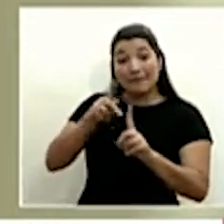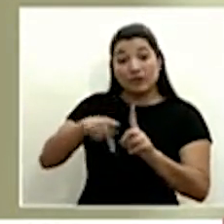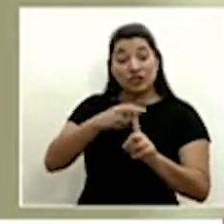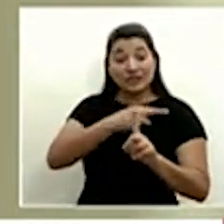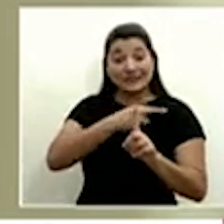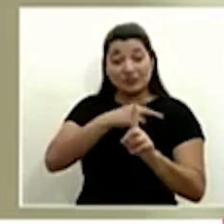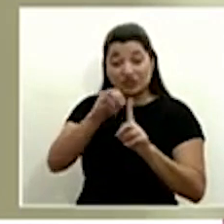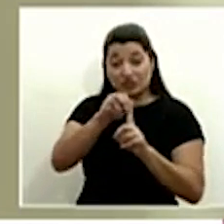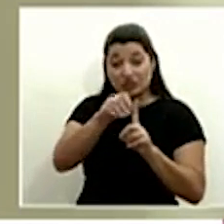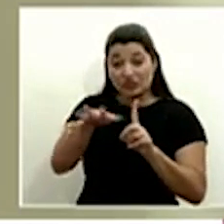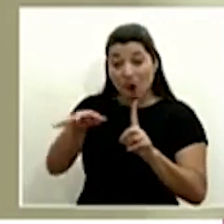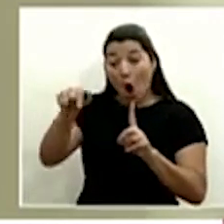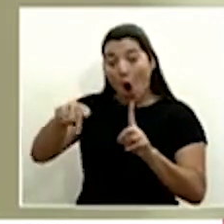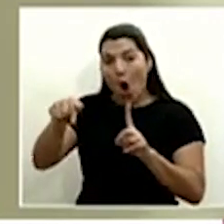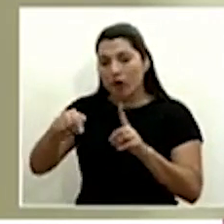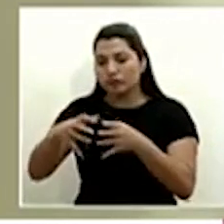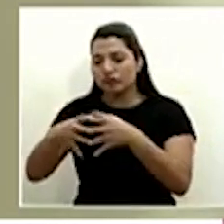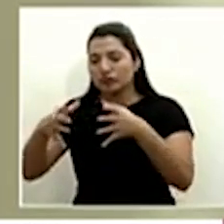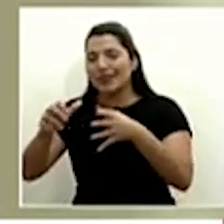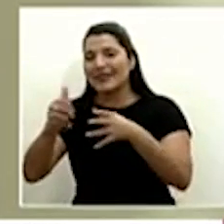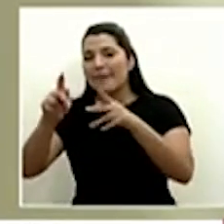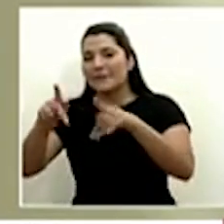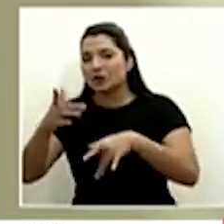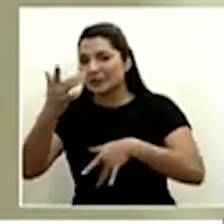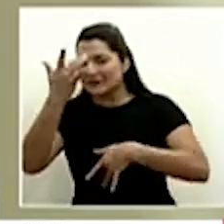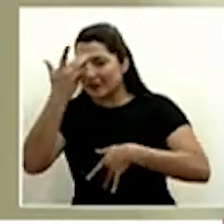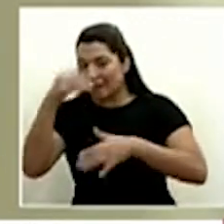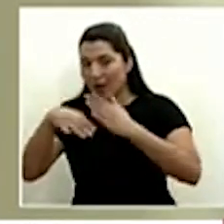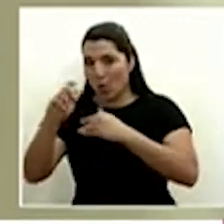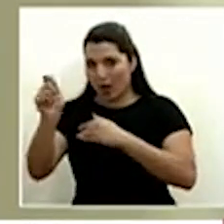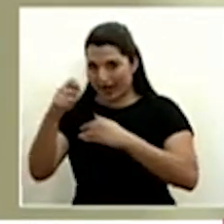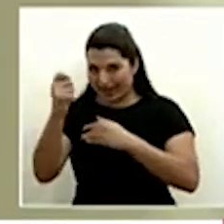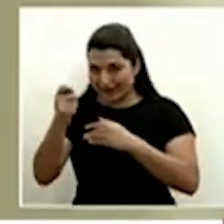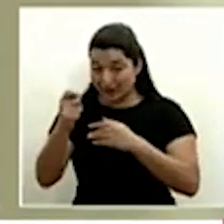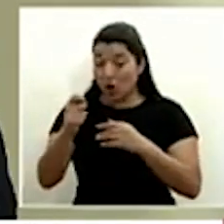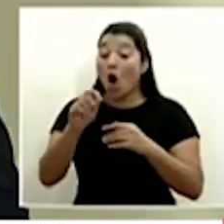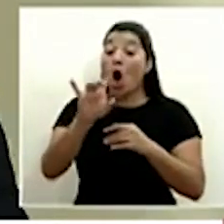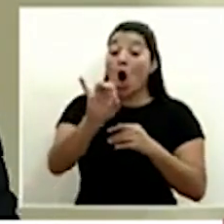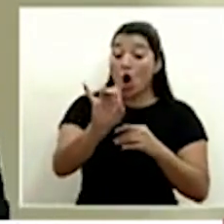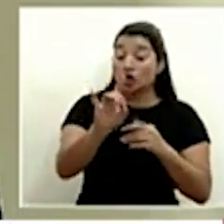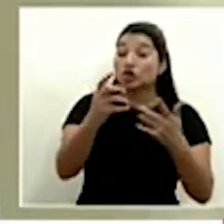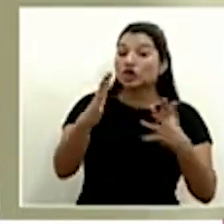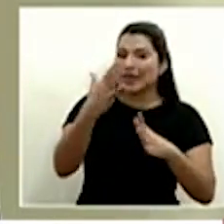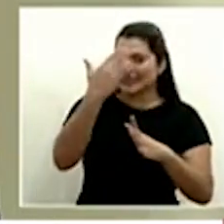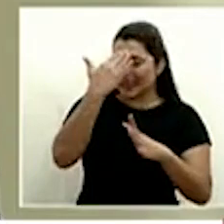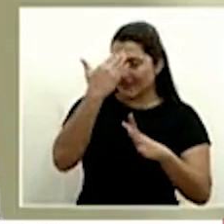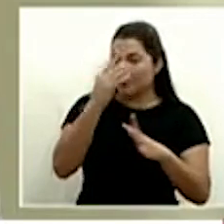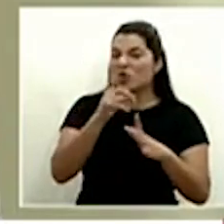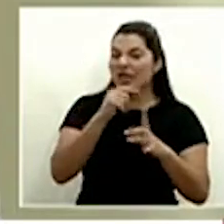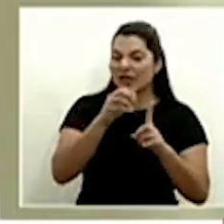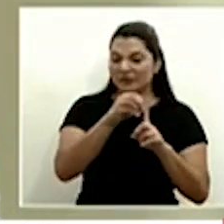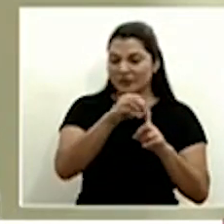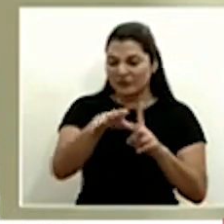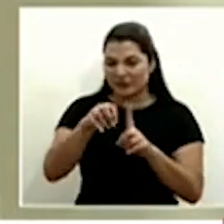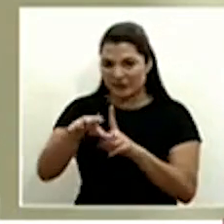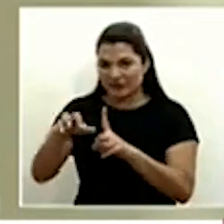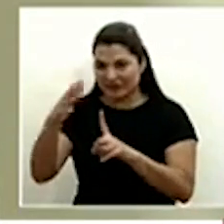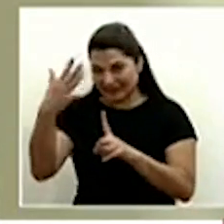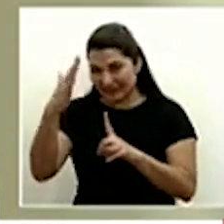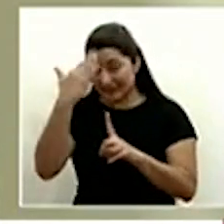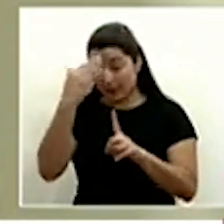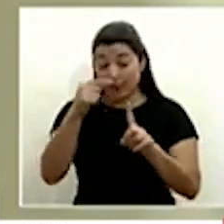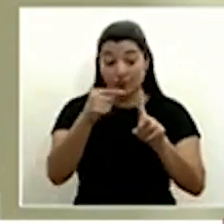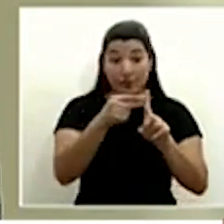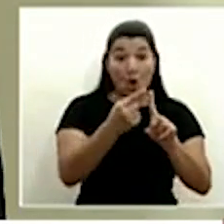diez casos hoy ocho tienen nexo dos están en investigación y de los que tienen nexo son siete que corresponden a un